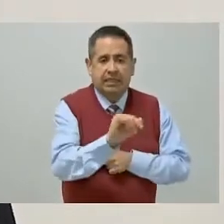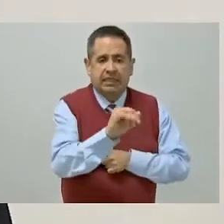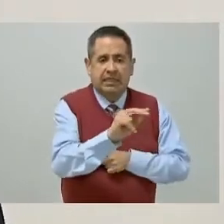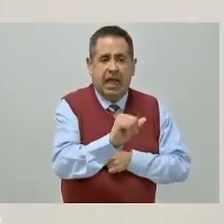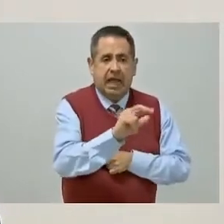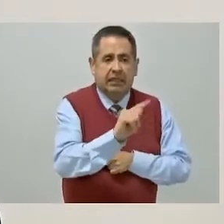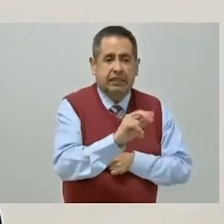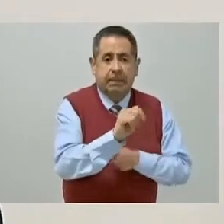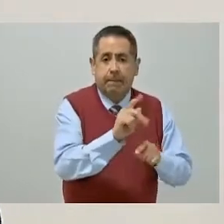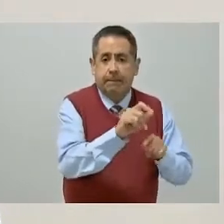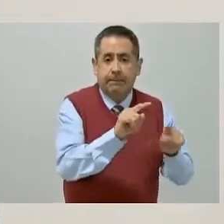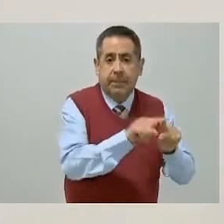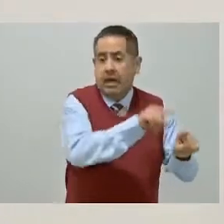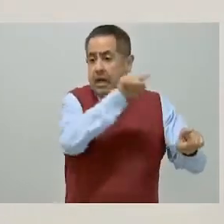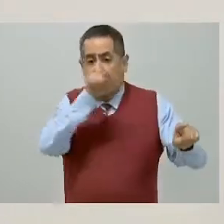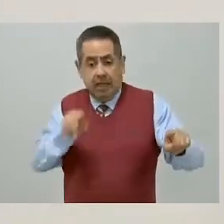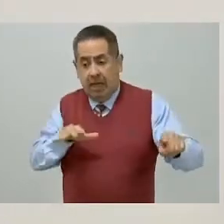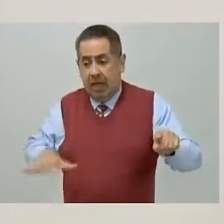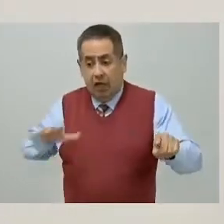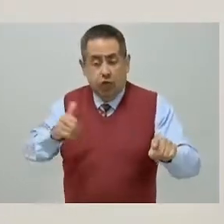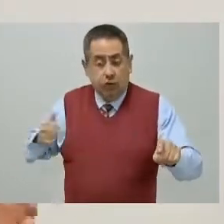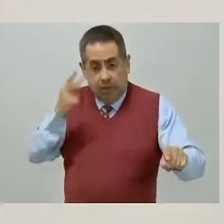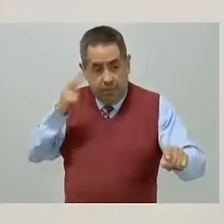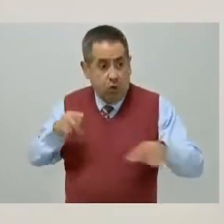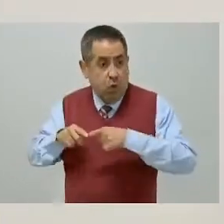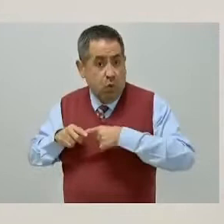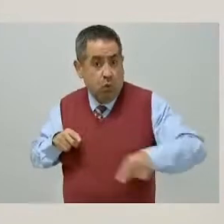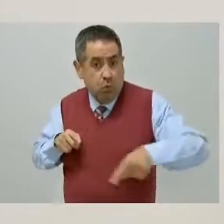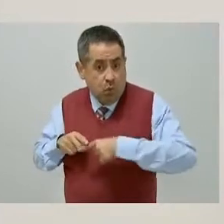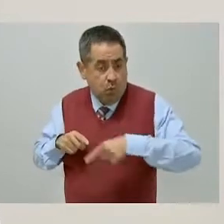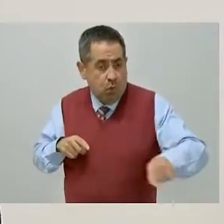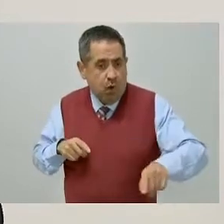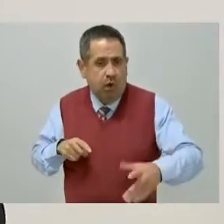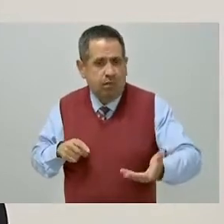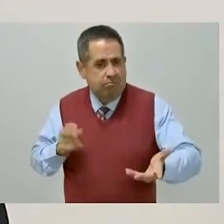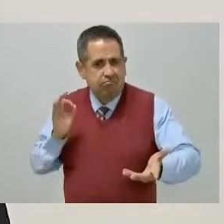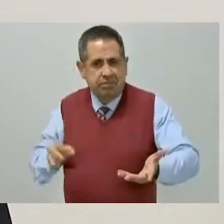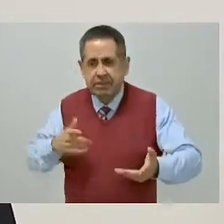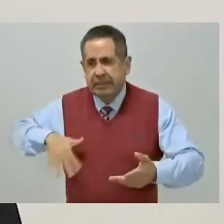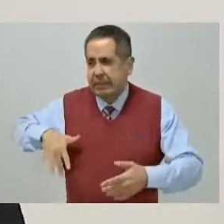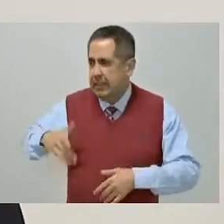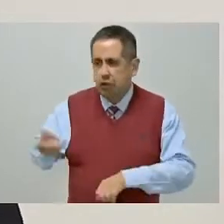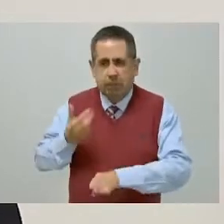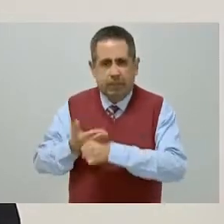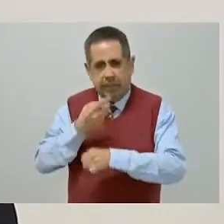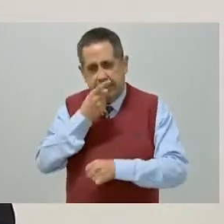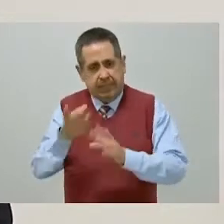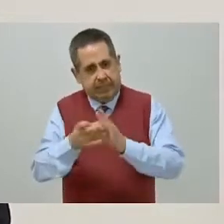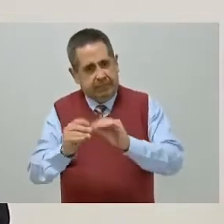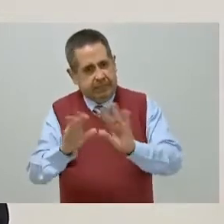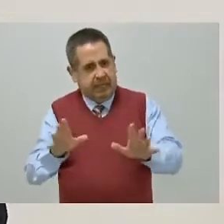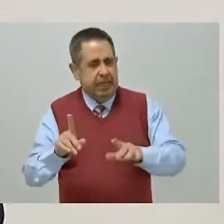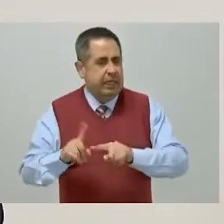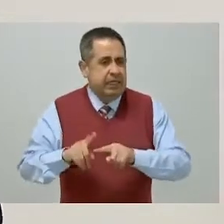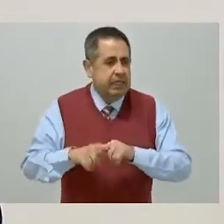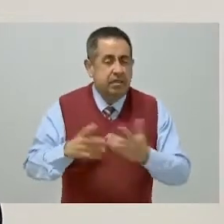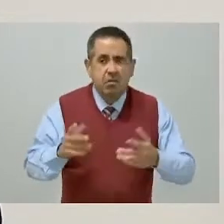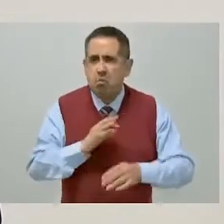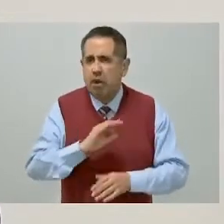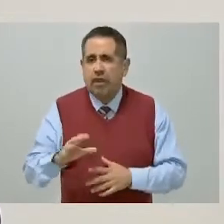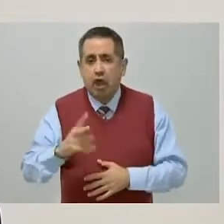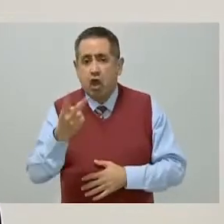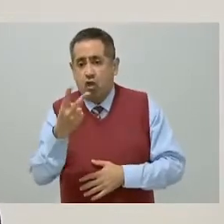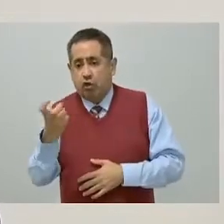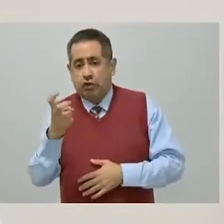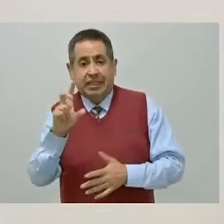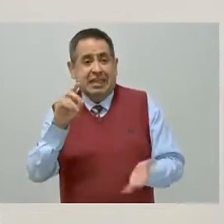de la Ciudad de México, permitirá, como lo ha presentado hace un momento el subsecretario, que más de 230